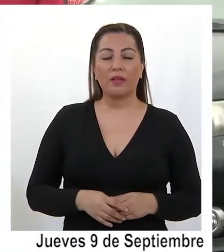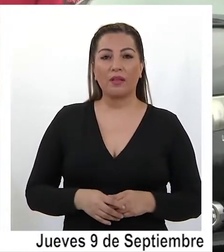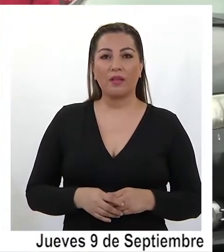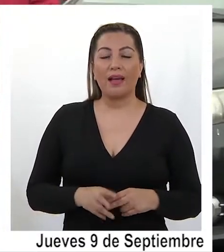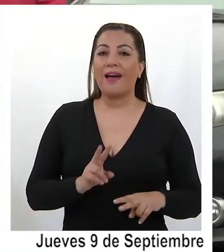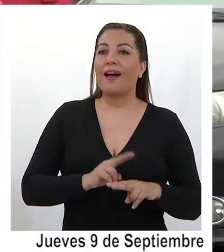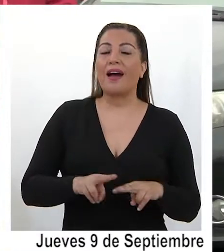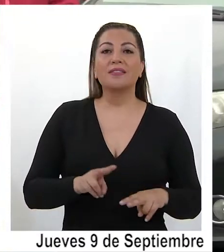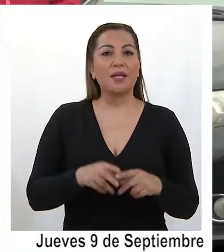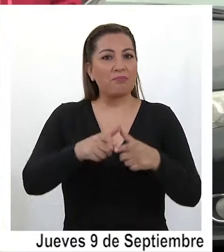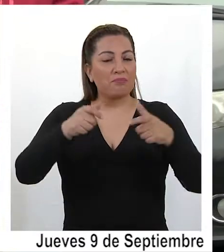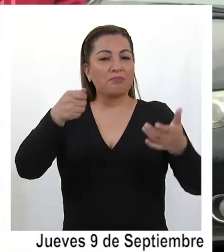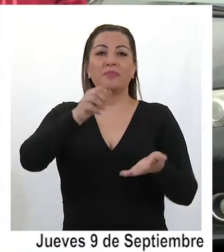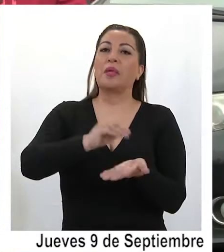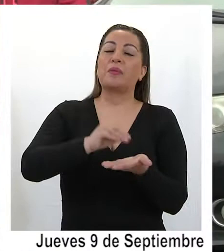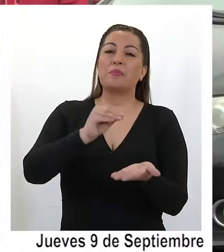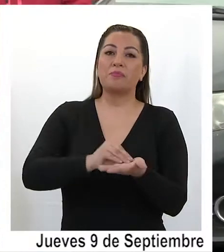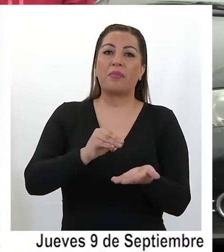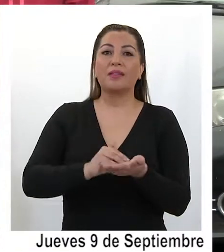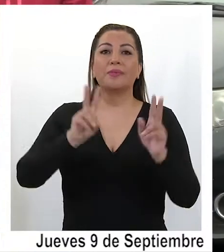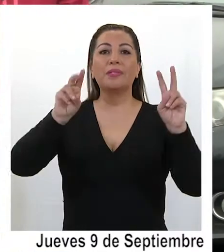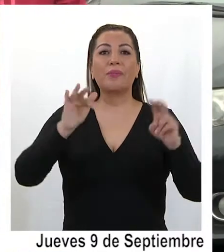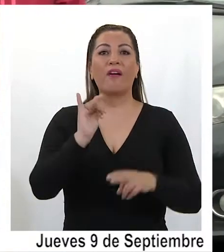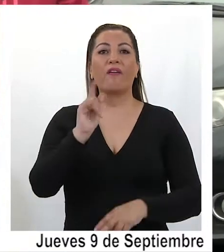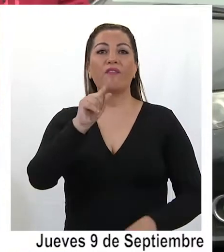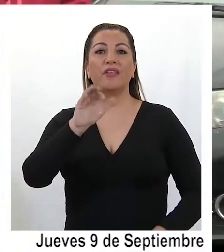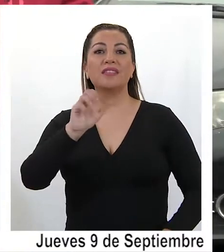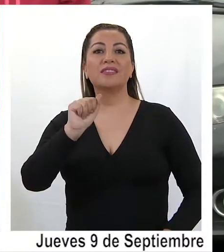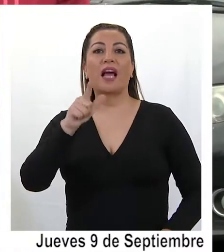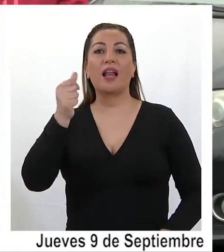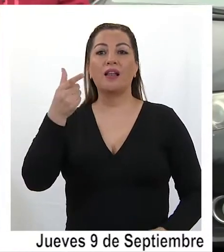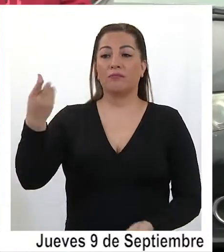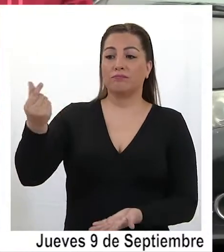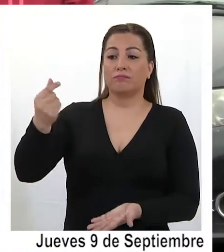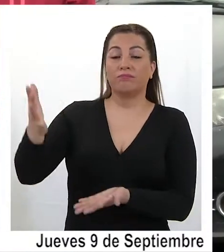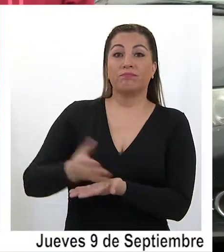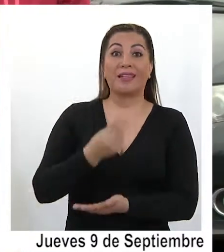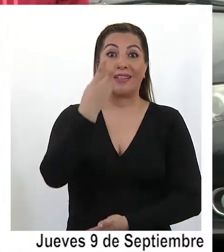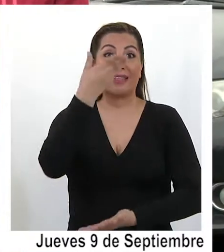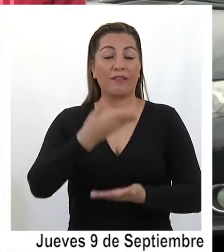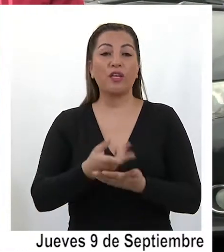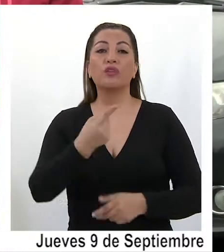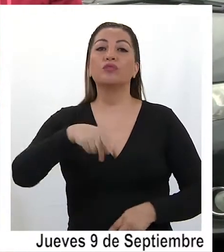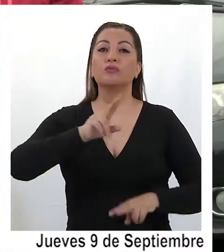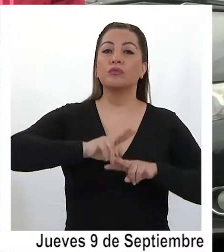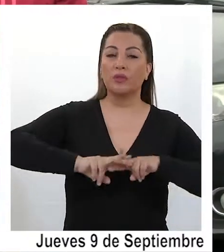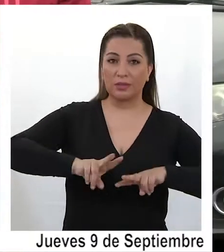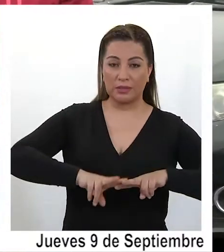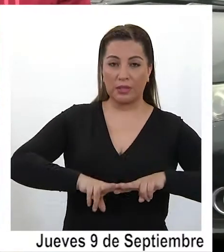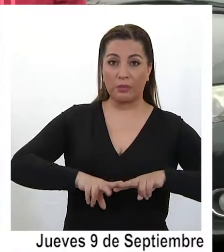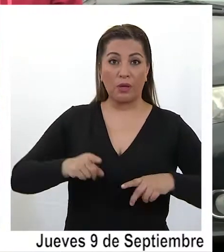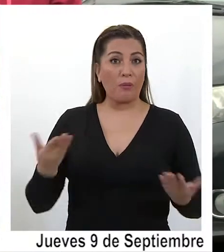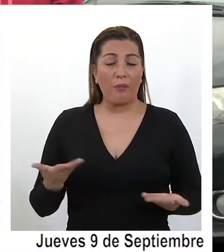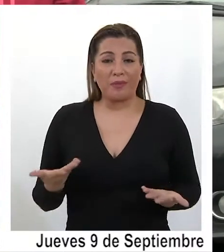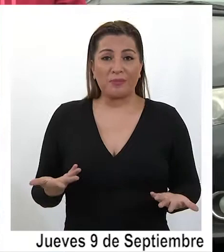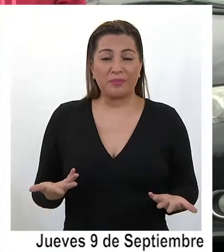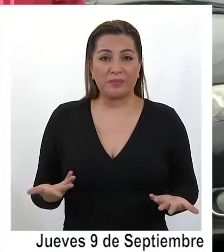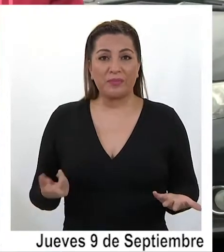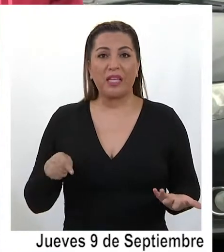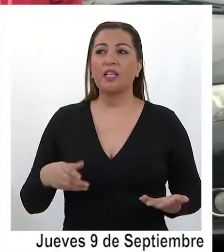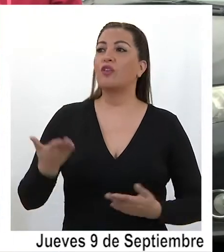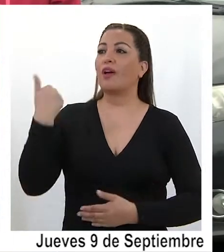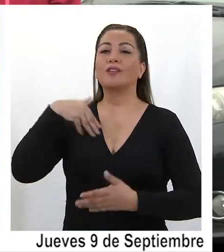electrónicos, es generar un aumento en la recaudación fiscal. Esta es la tercera oportunidad que lo llevamos a cabo, principalmente